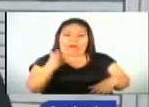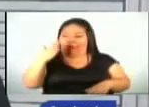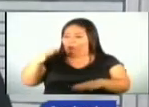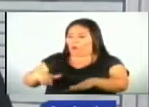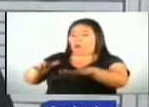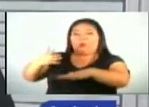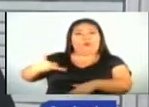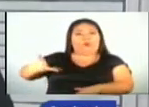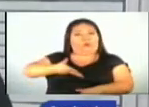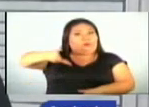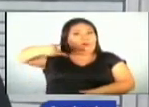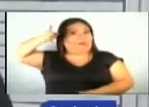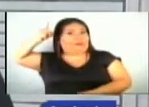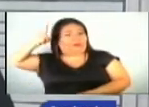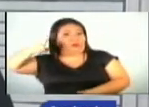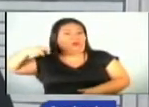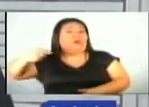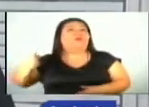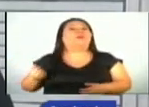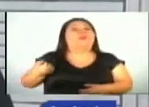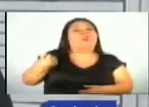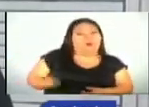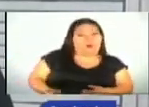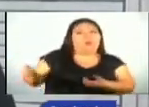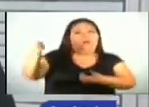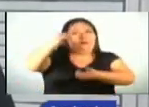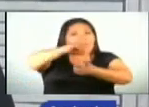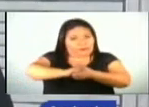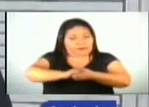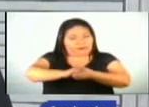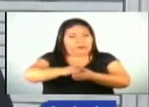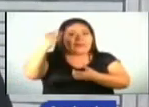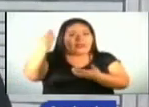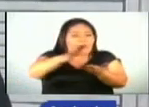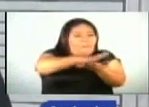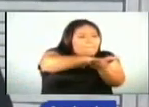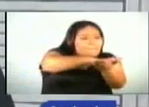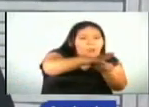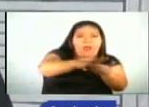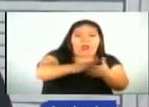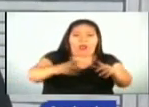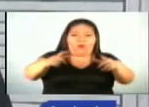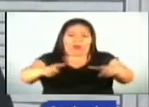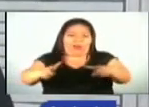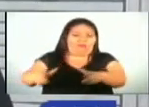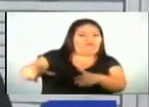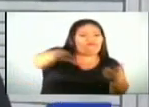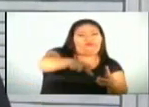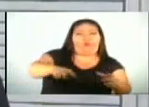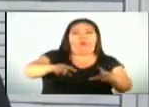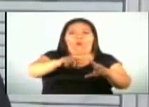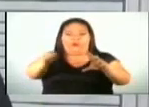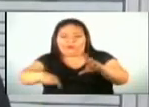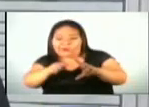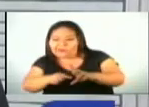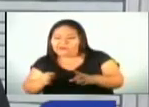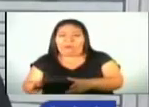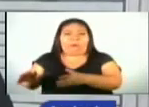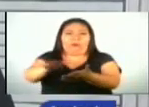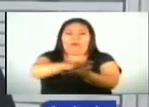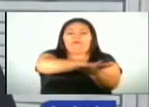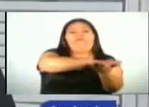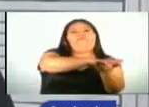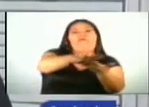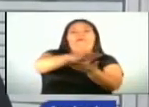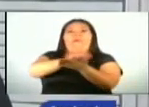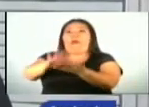deberíamos los maestros con los estudiantes tratar de eliminarlas en guacales, en llantas, etcétera, de manera